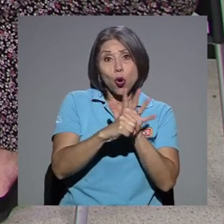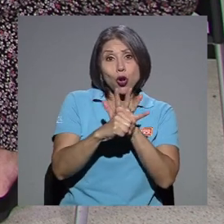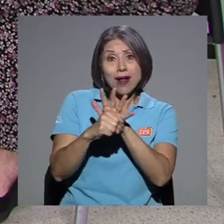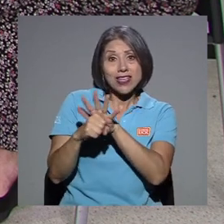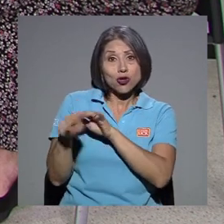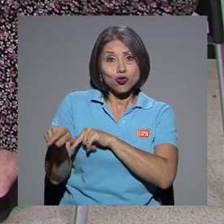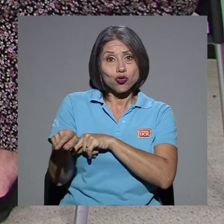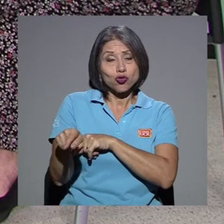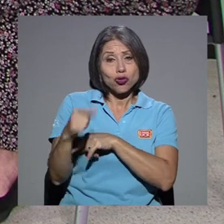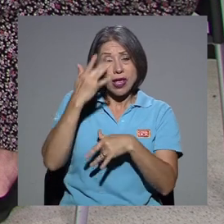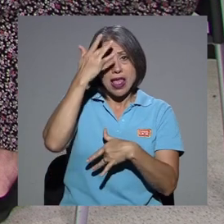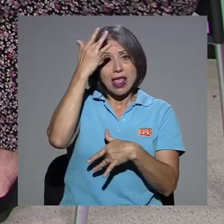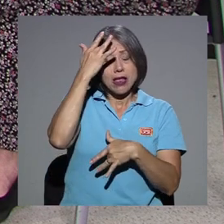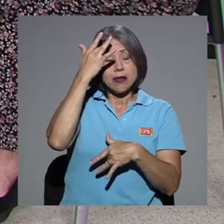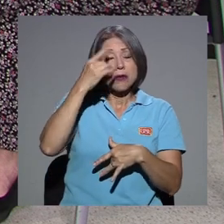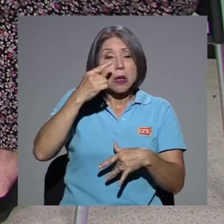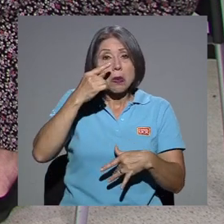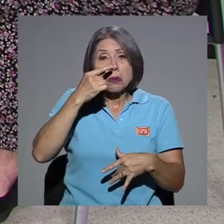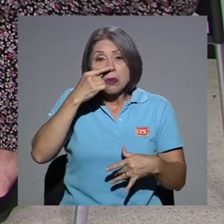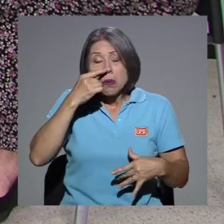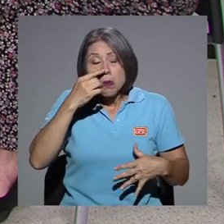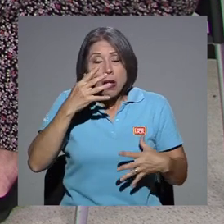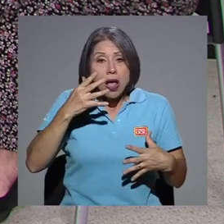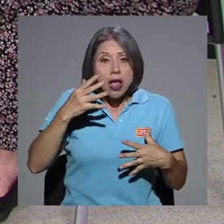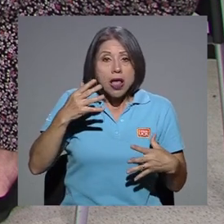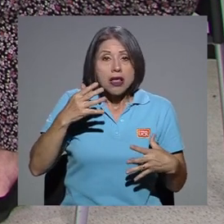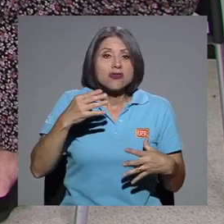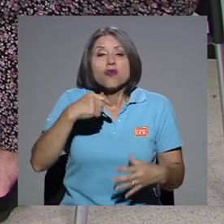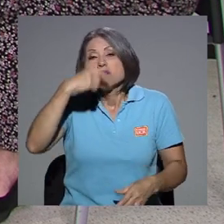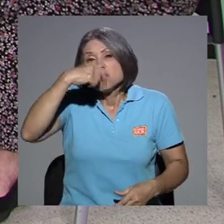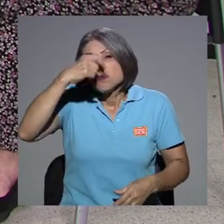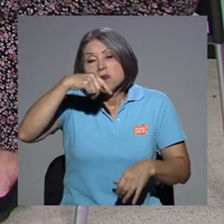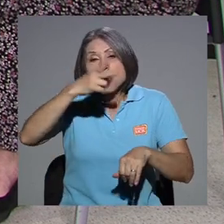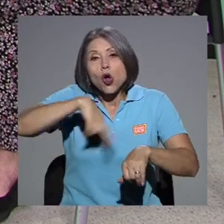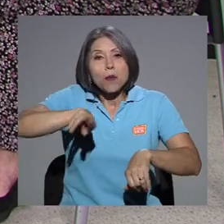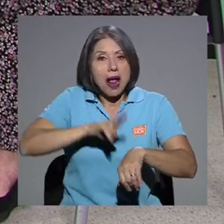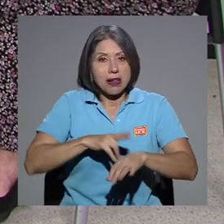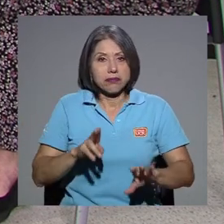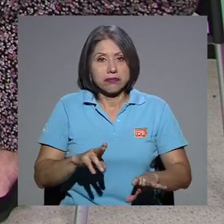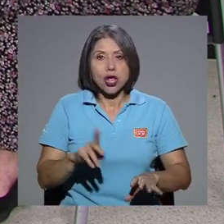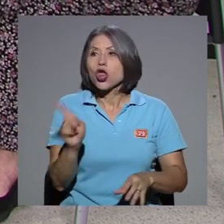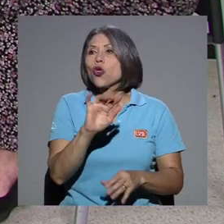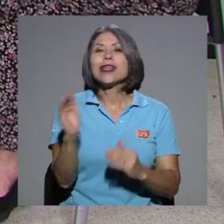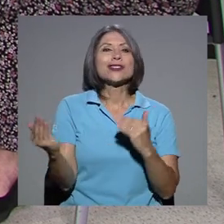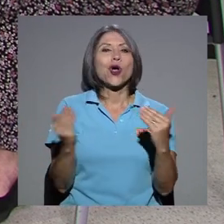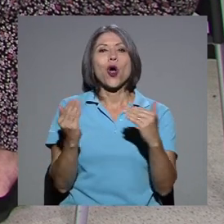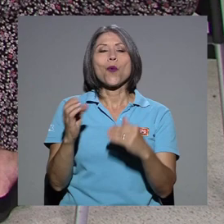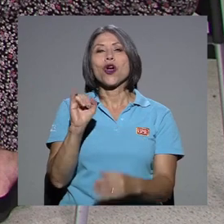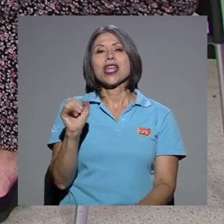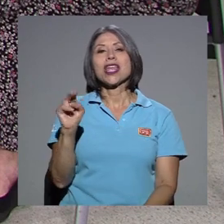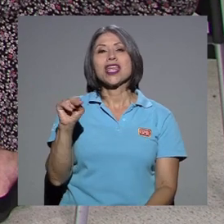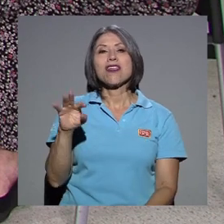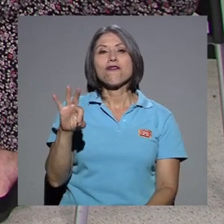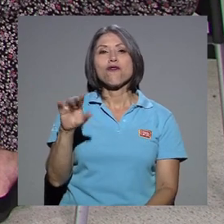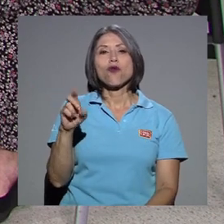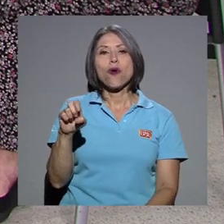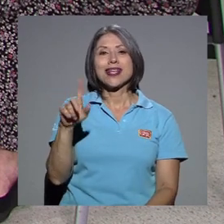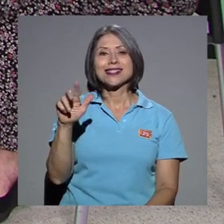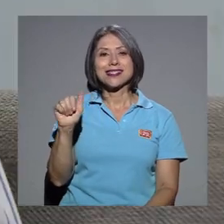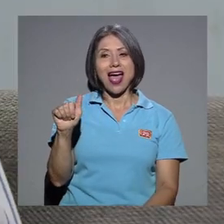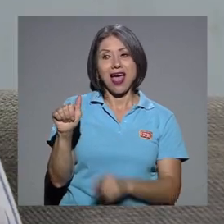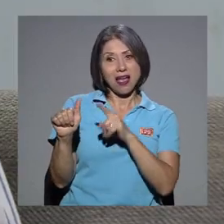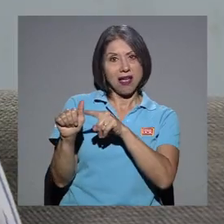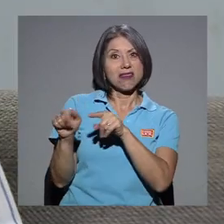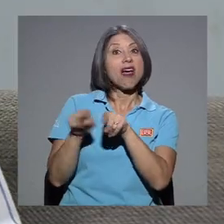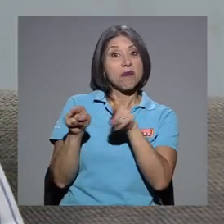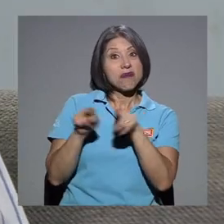causan es un resfriado normal. O sea, no es como la influenza que también es un virus respiratorio que sí causa esta